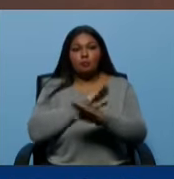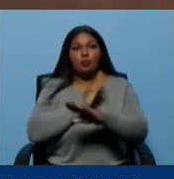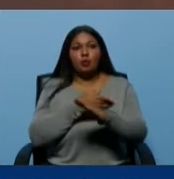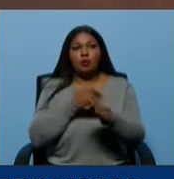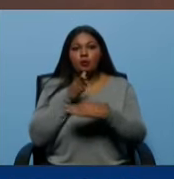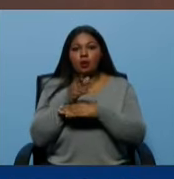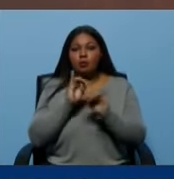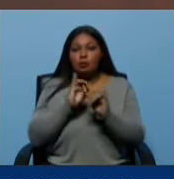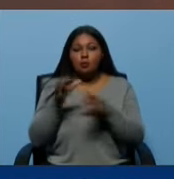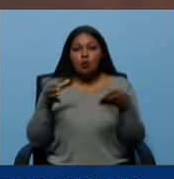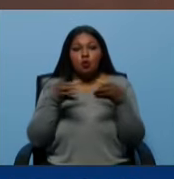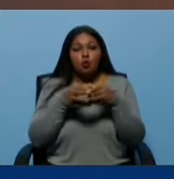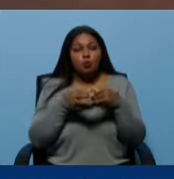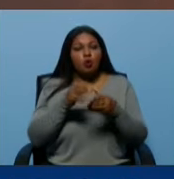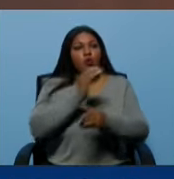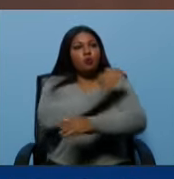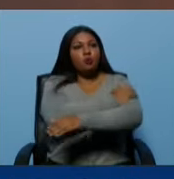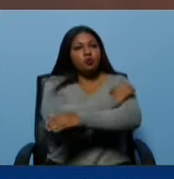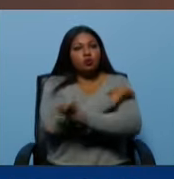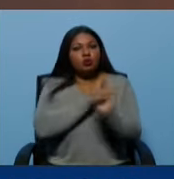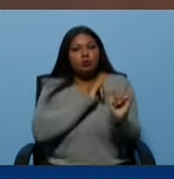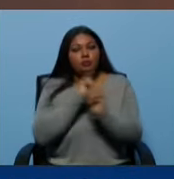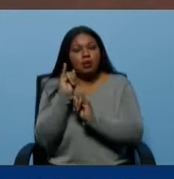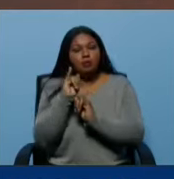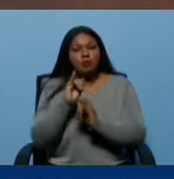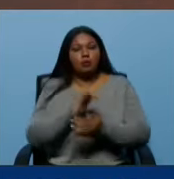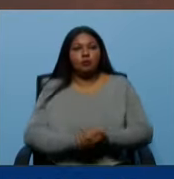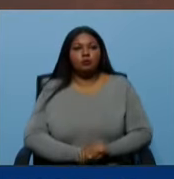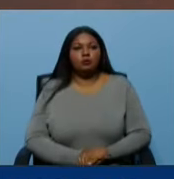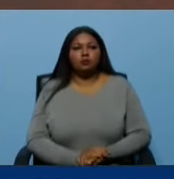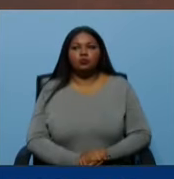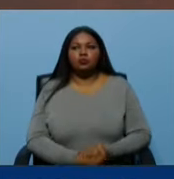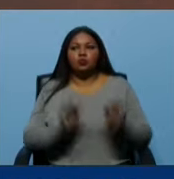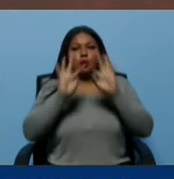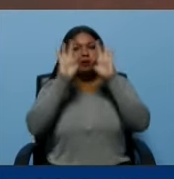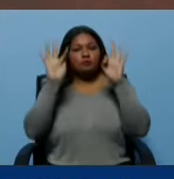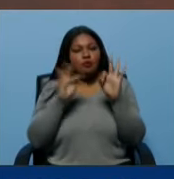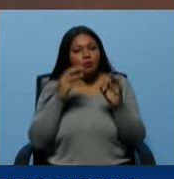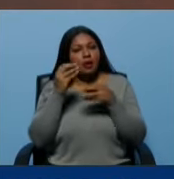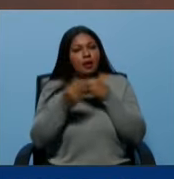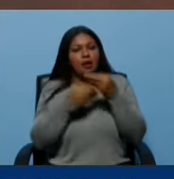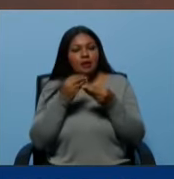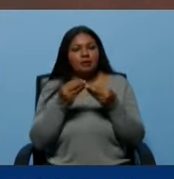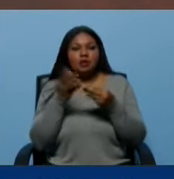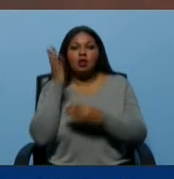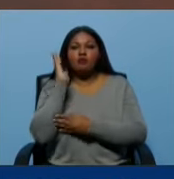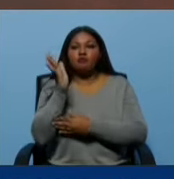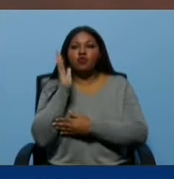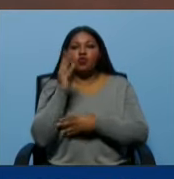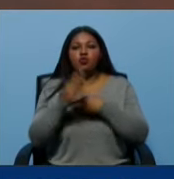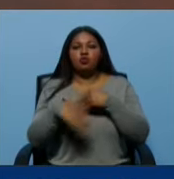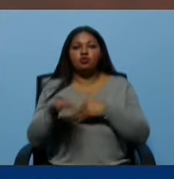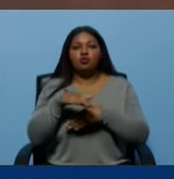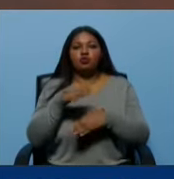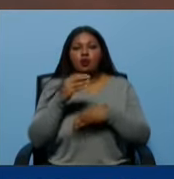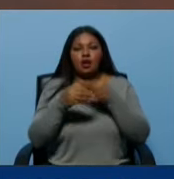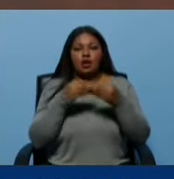iría por los mismos sectores de oposición, ¿no? Porque se crea una especie de... En esos foros donde a veces uno entra,